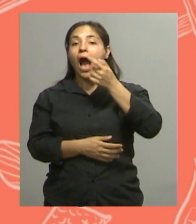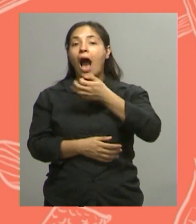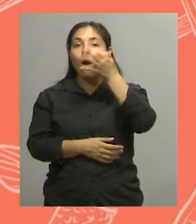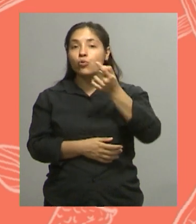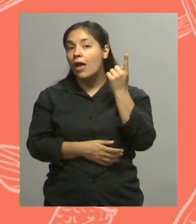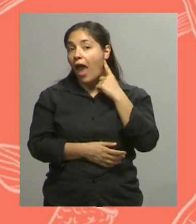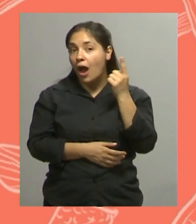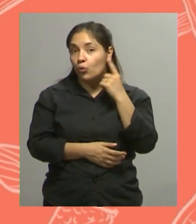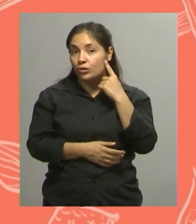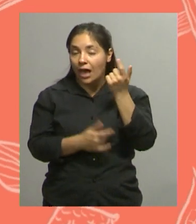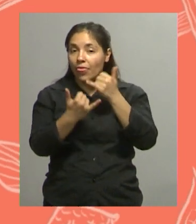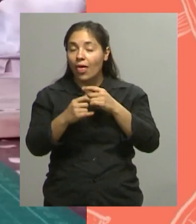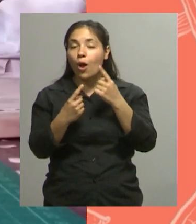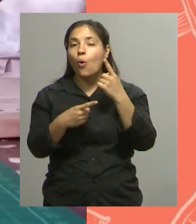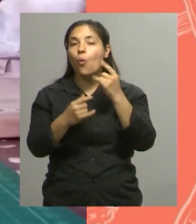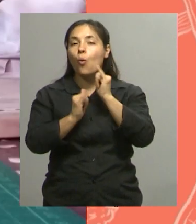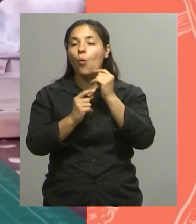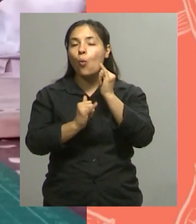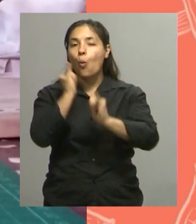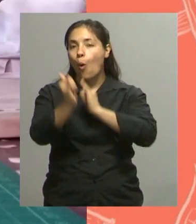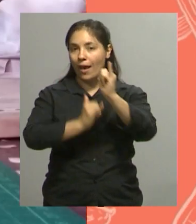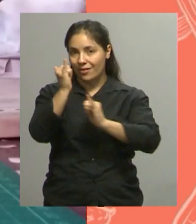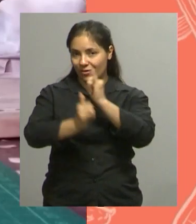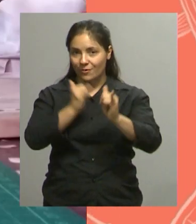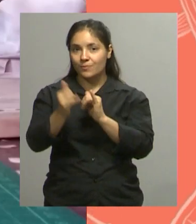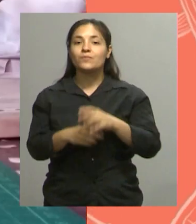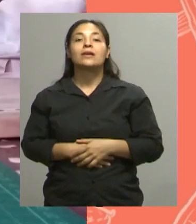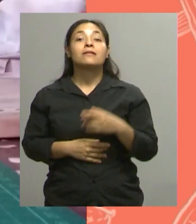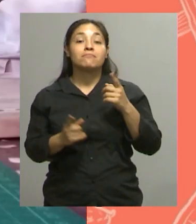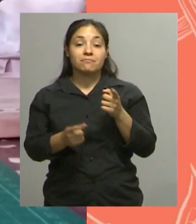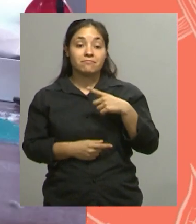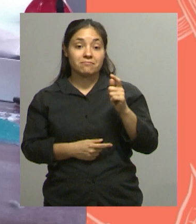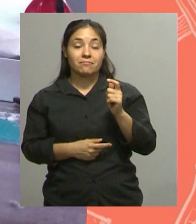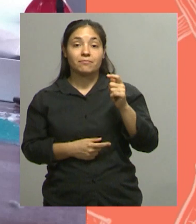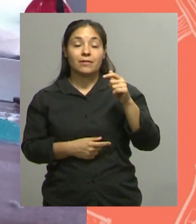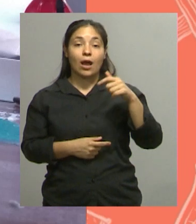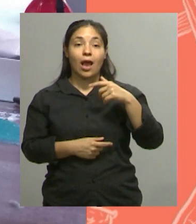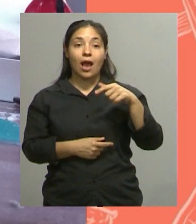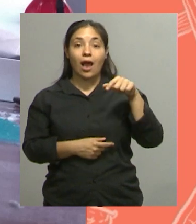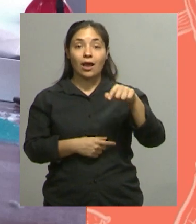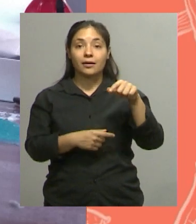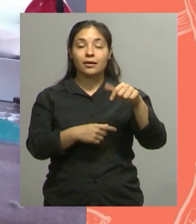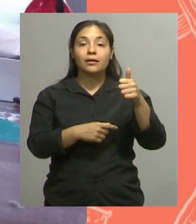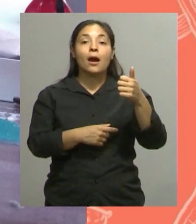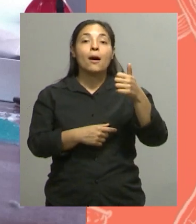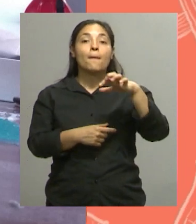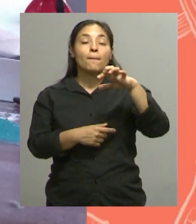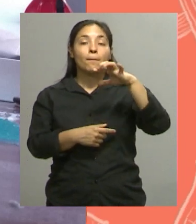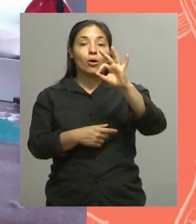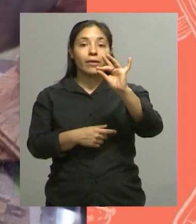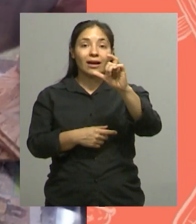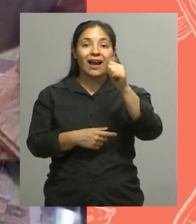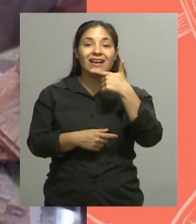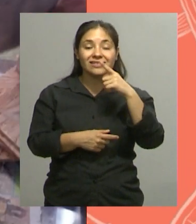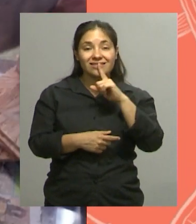Crece Este es un proyecto que comenzó el año pasado Sobre todo esta parte del audio que es un podcast lo trabajamos con la Radio